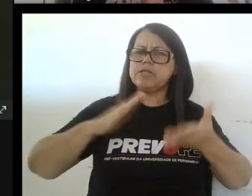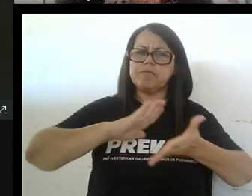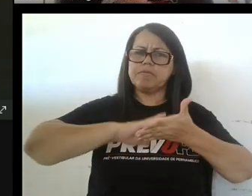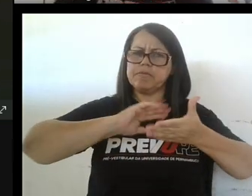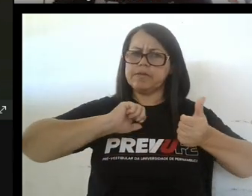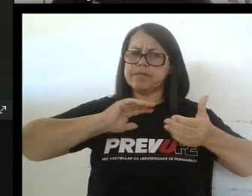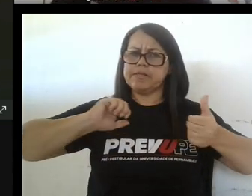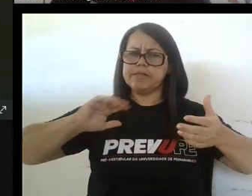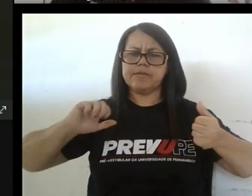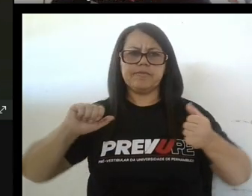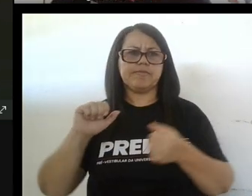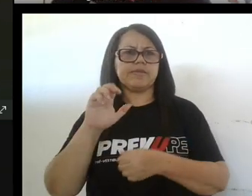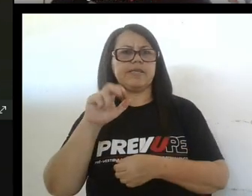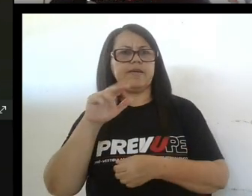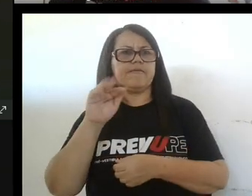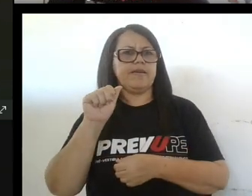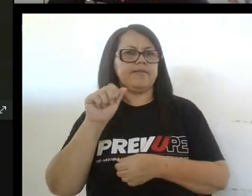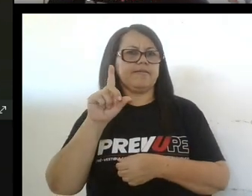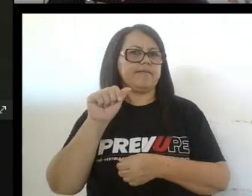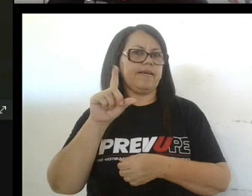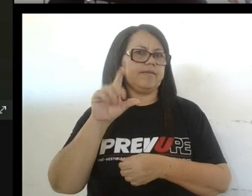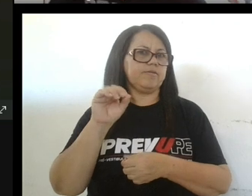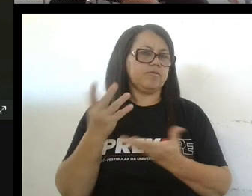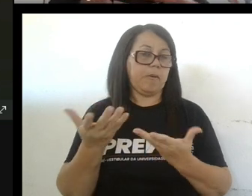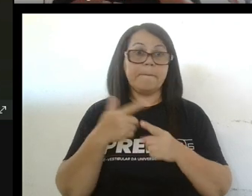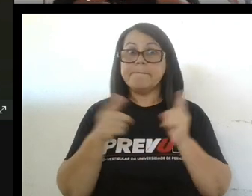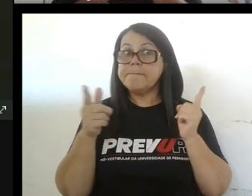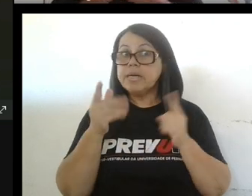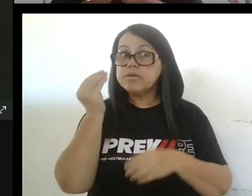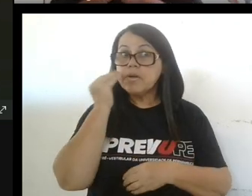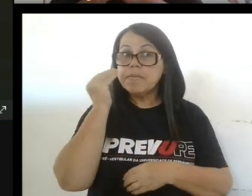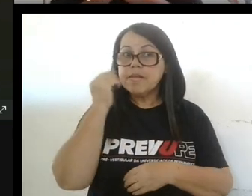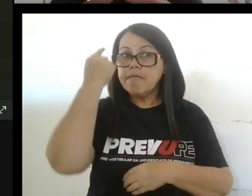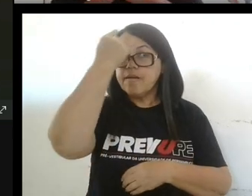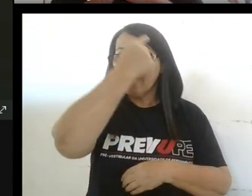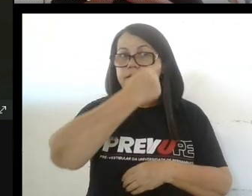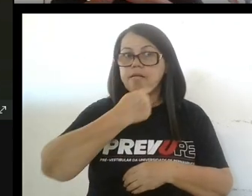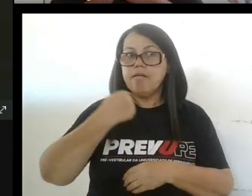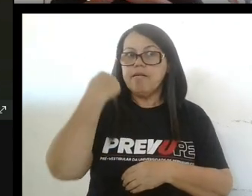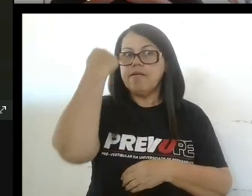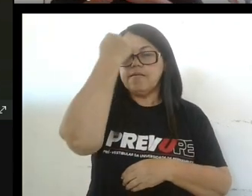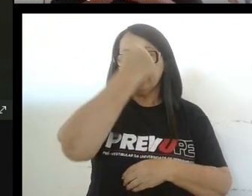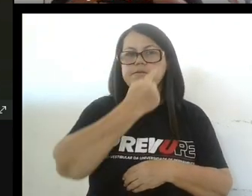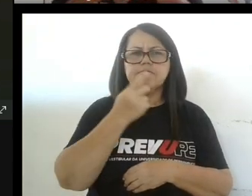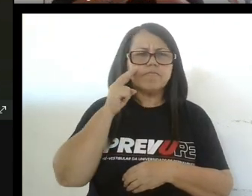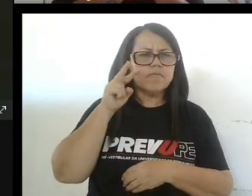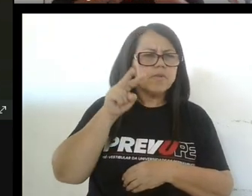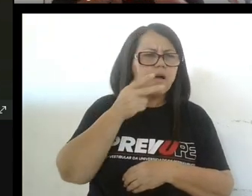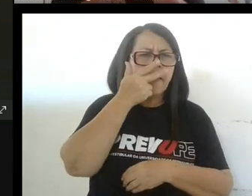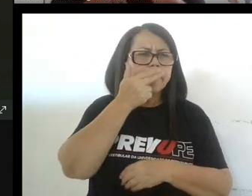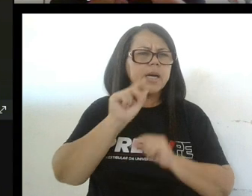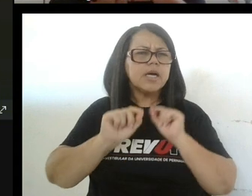español enfadado enfadada observa la carita no como le